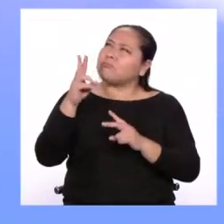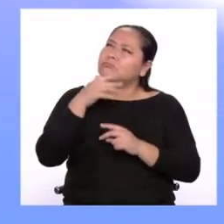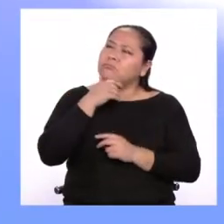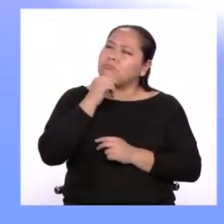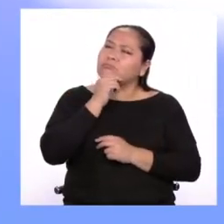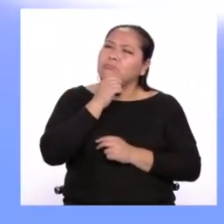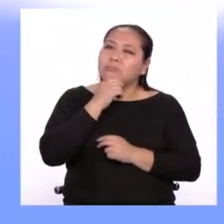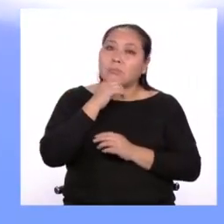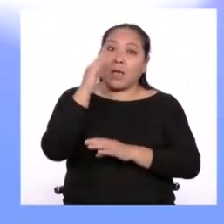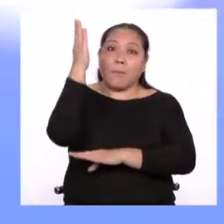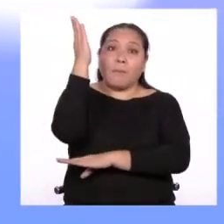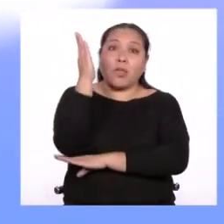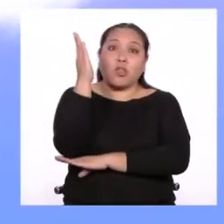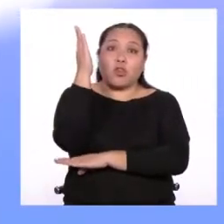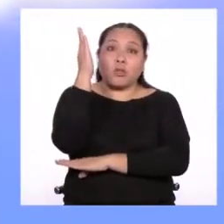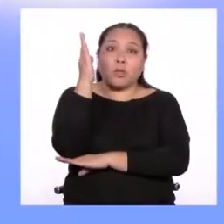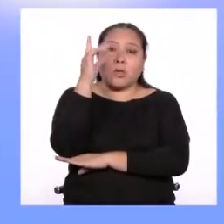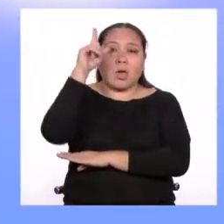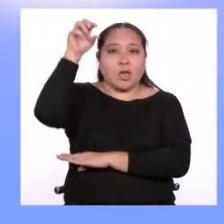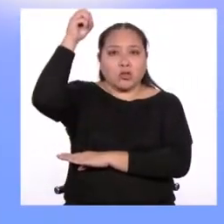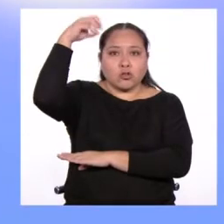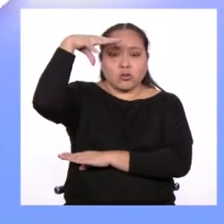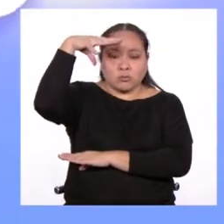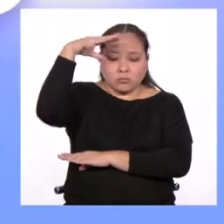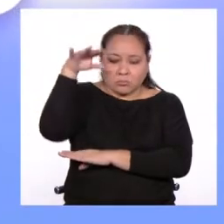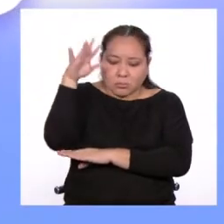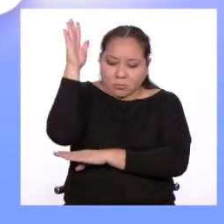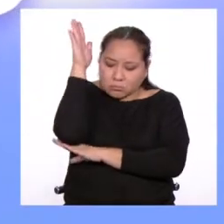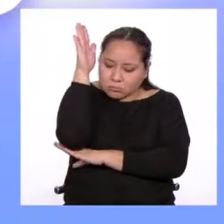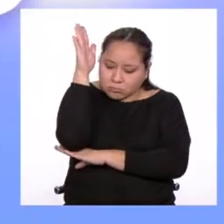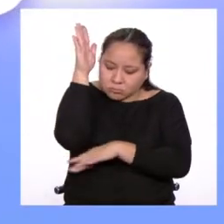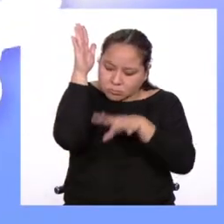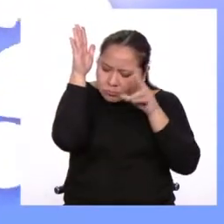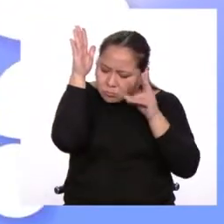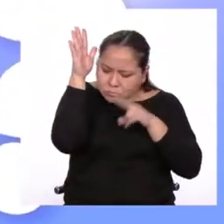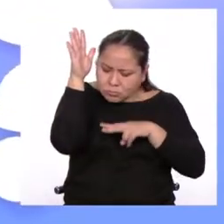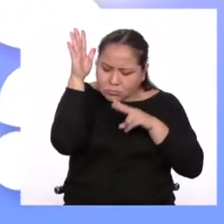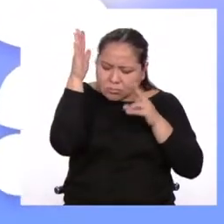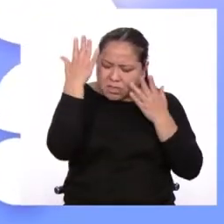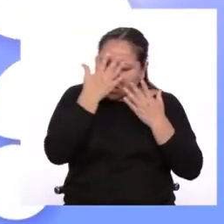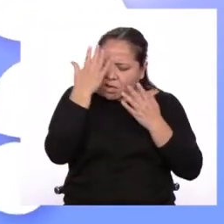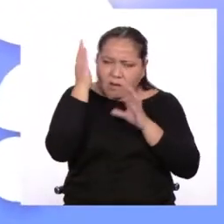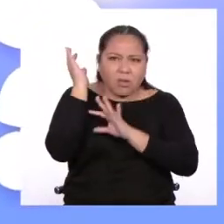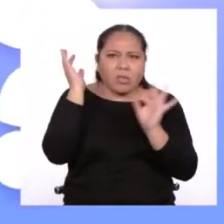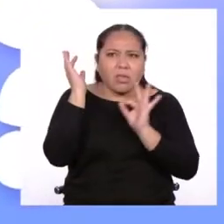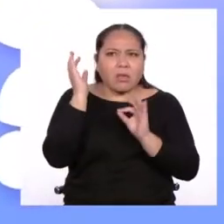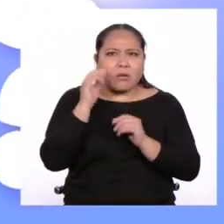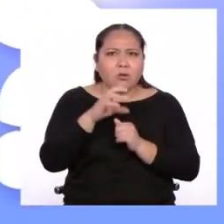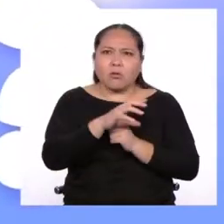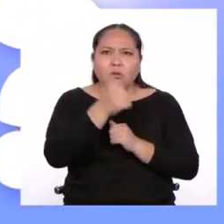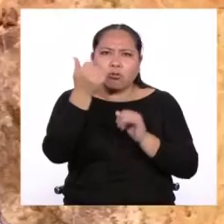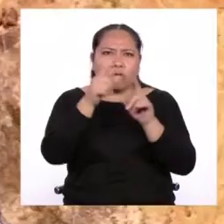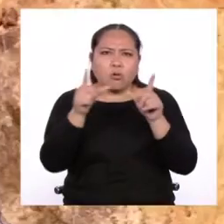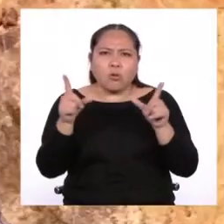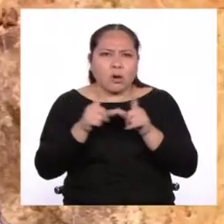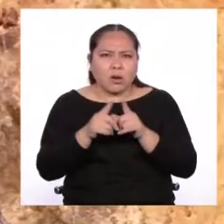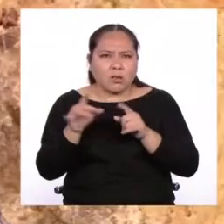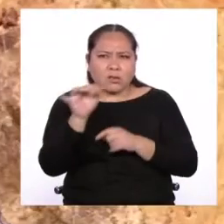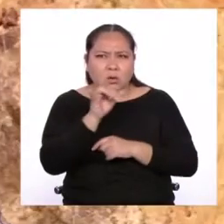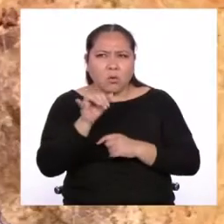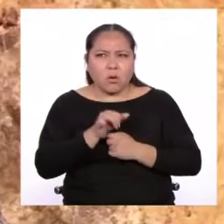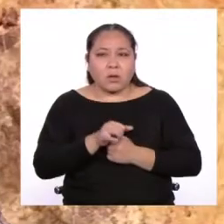Al mediodía, el sol no produce sombra. Esto le produce curiosidad. ¿Así será en todas partes? Se pregunta.